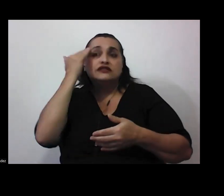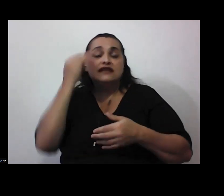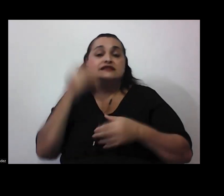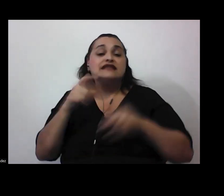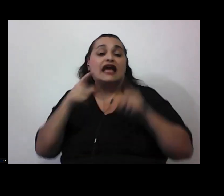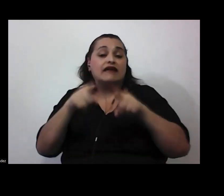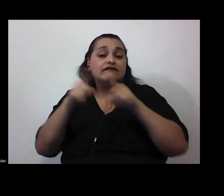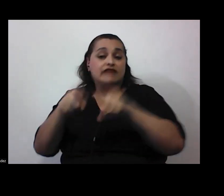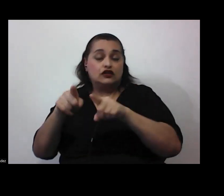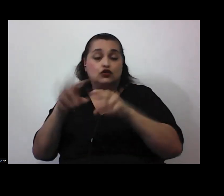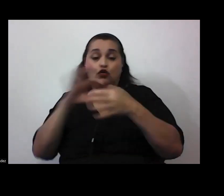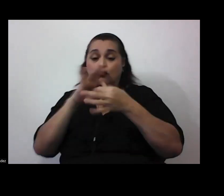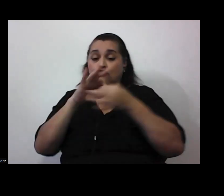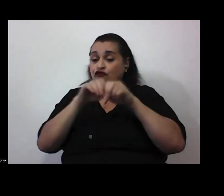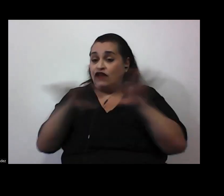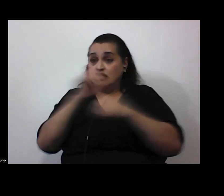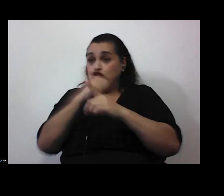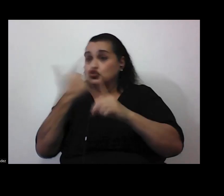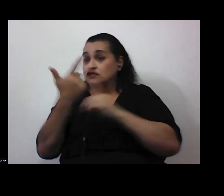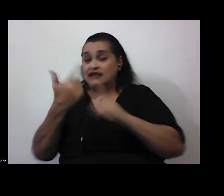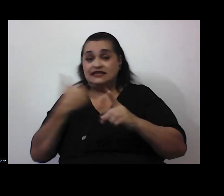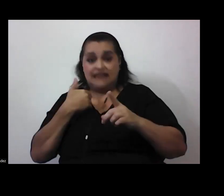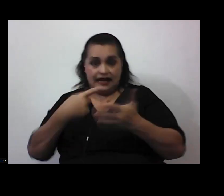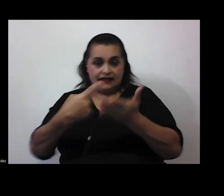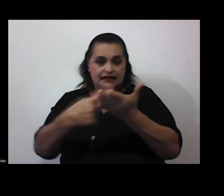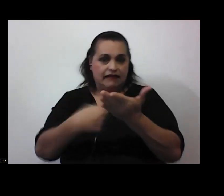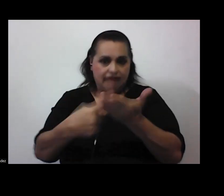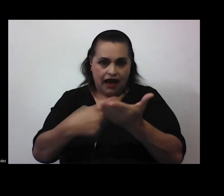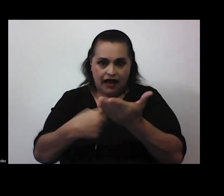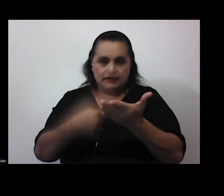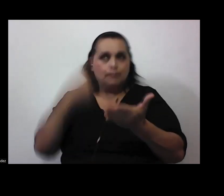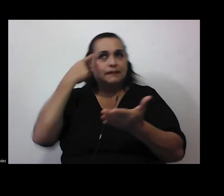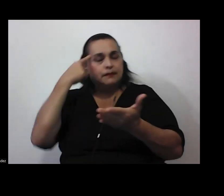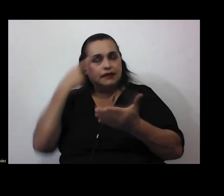redes sociales tienen en el debate en la discusión y en el pensamiento